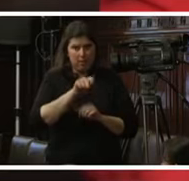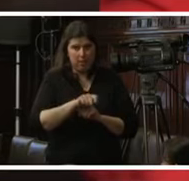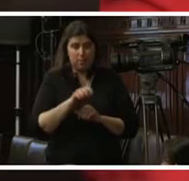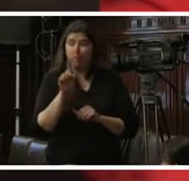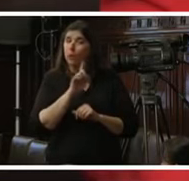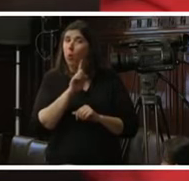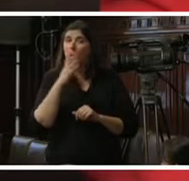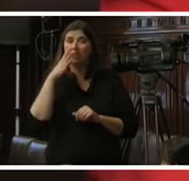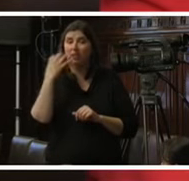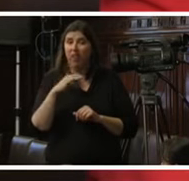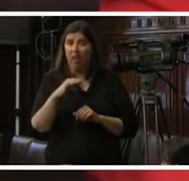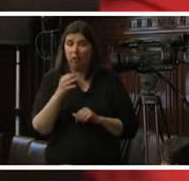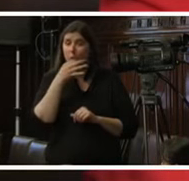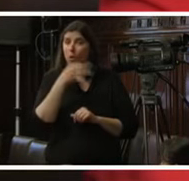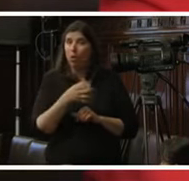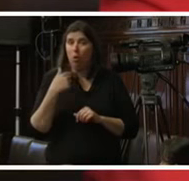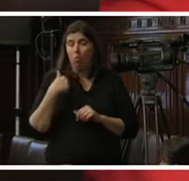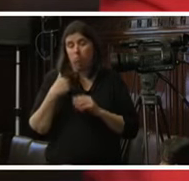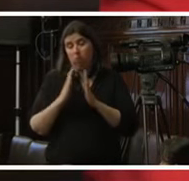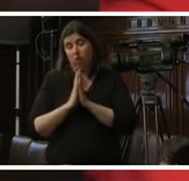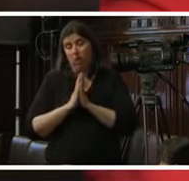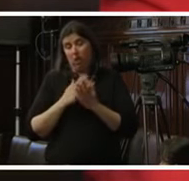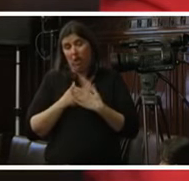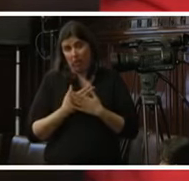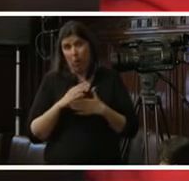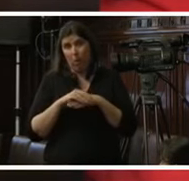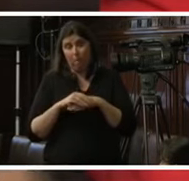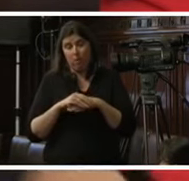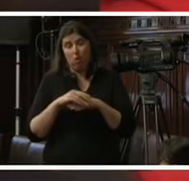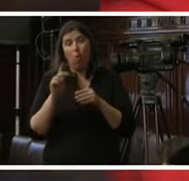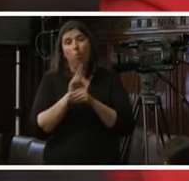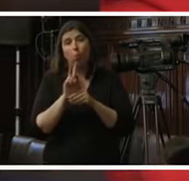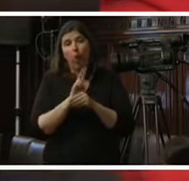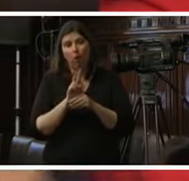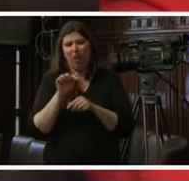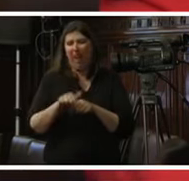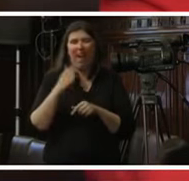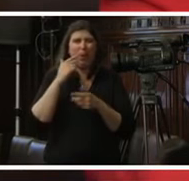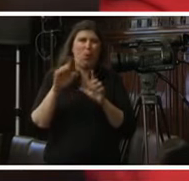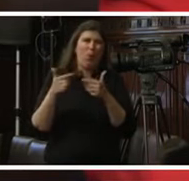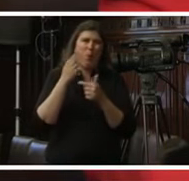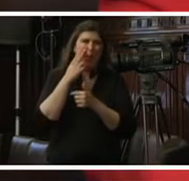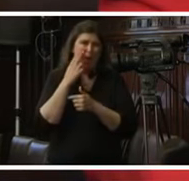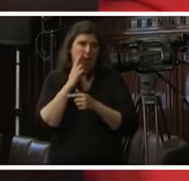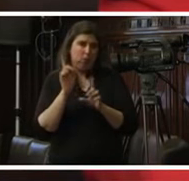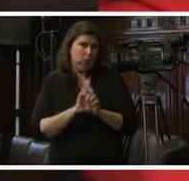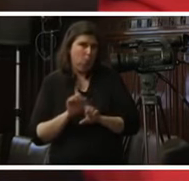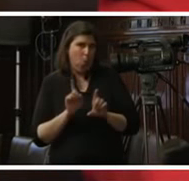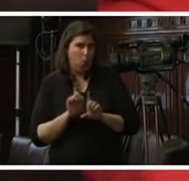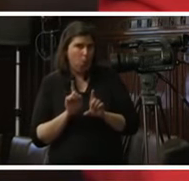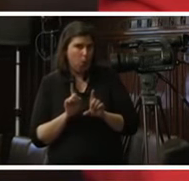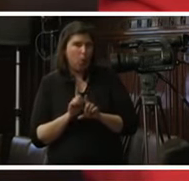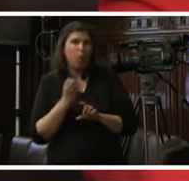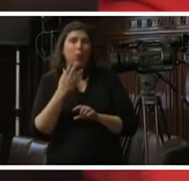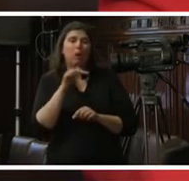mi querido amigo el procurador que aquí no pasa nada acá en el dossier que se les está entregando está el